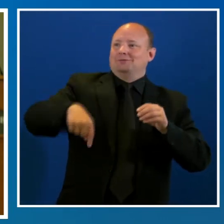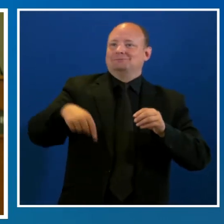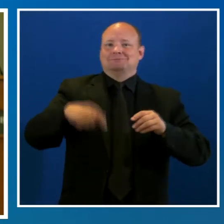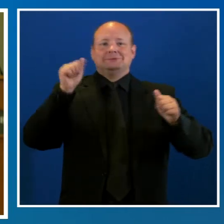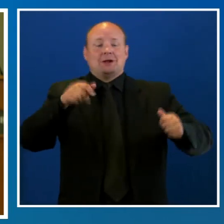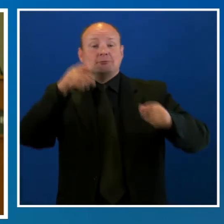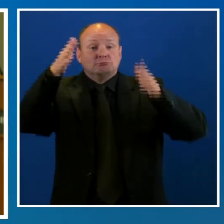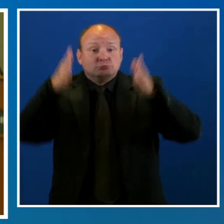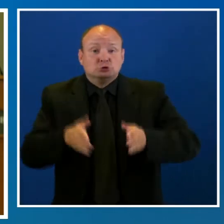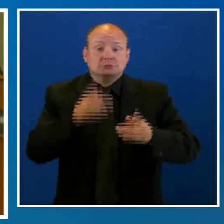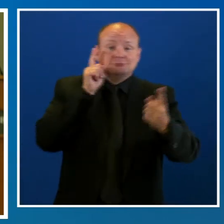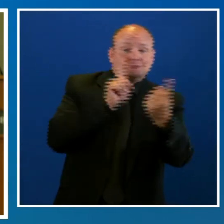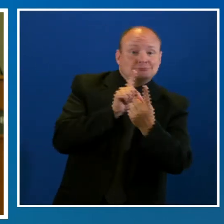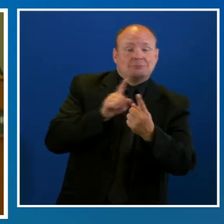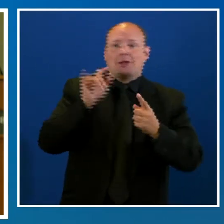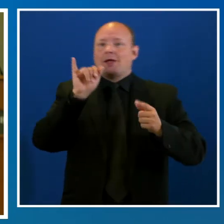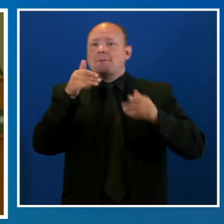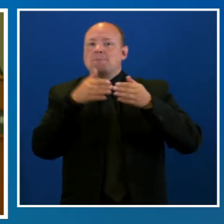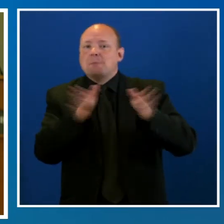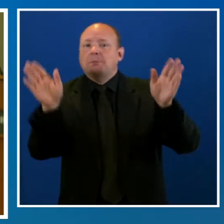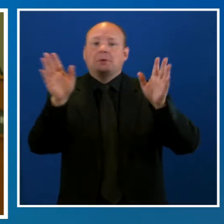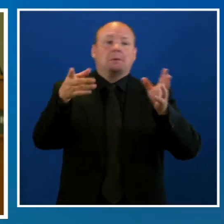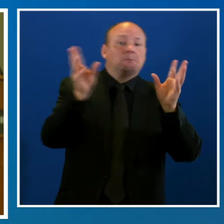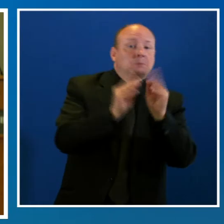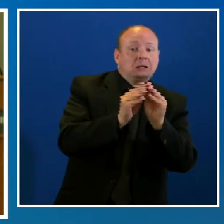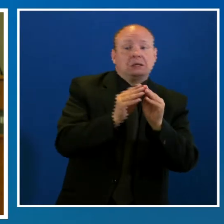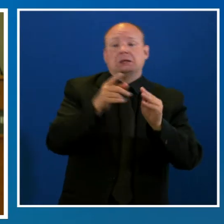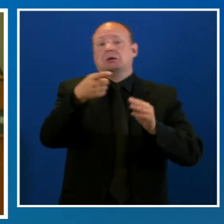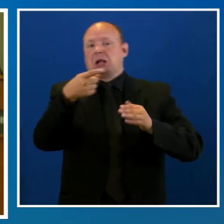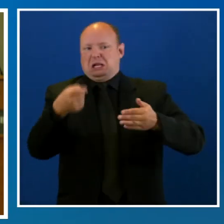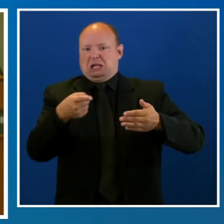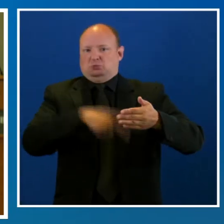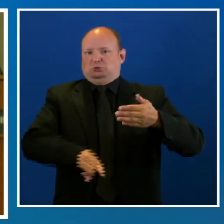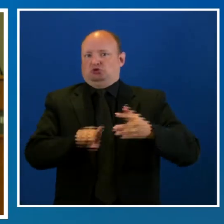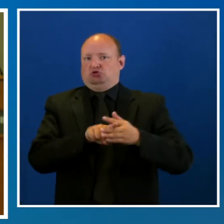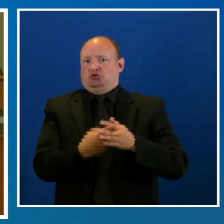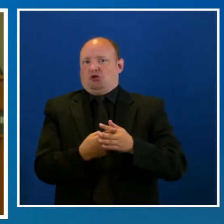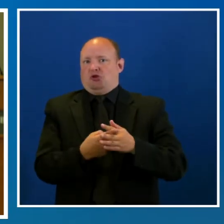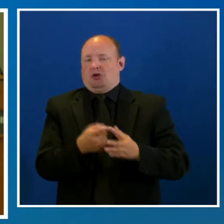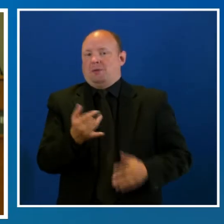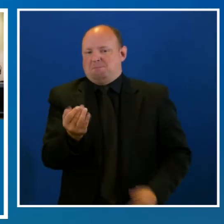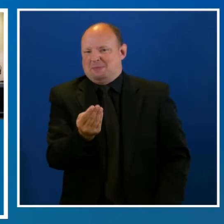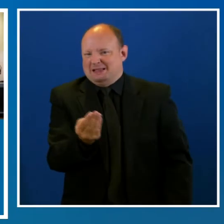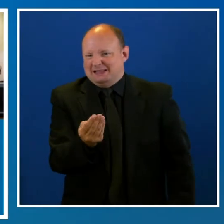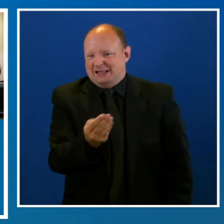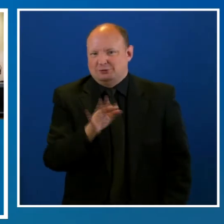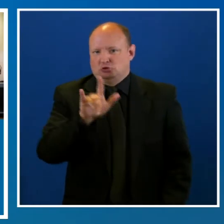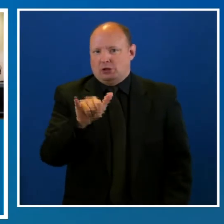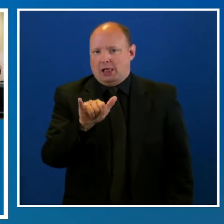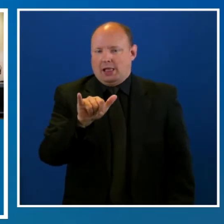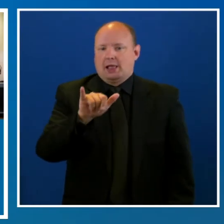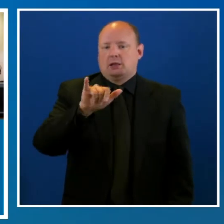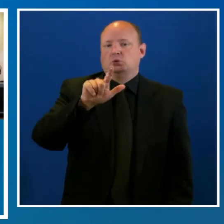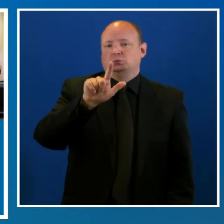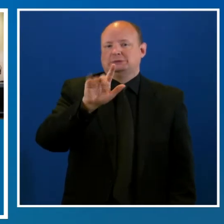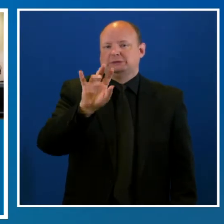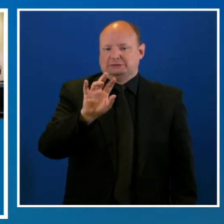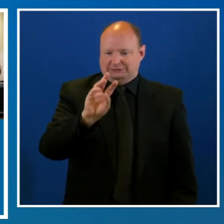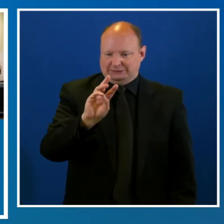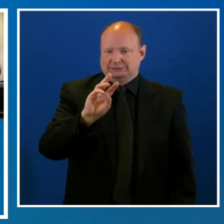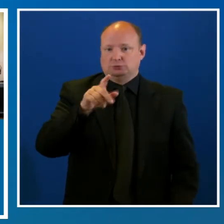También las juntas públicas estarán abiertas. A partir del lunes 26 de julio, los